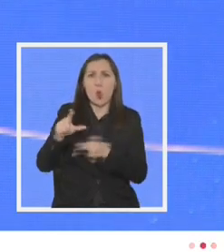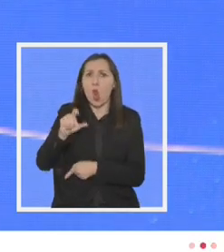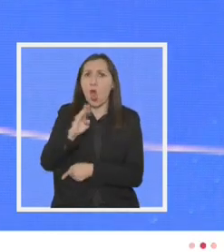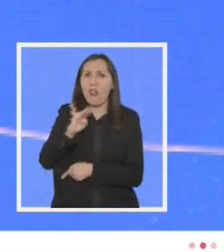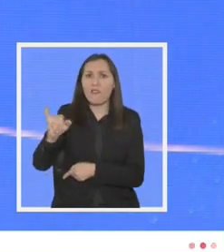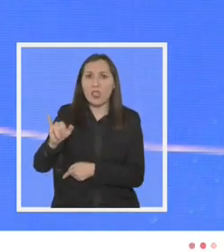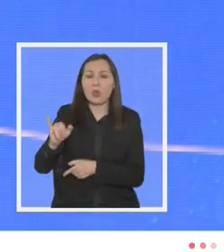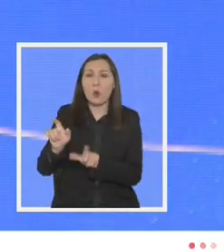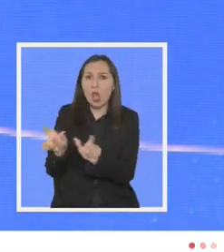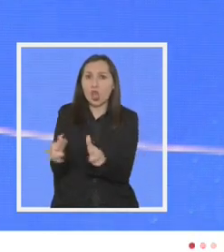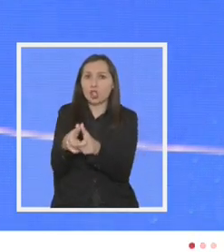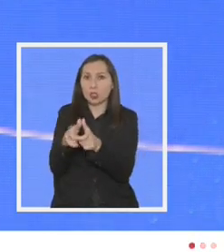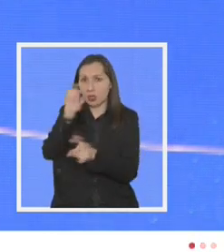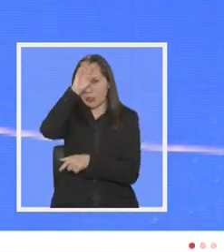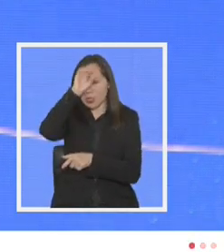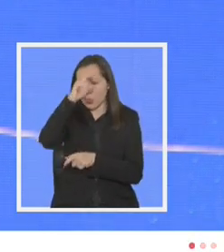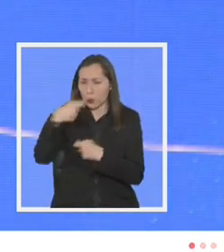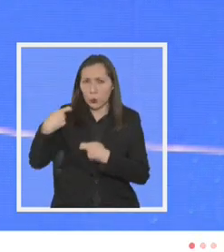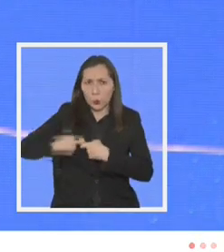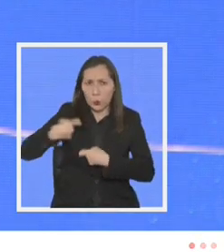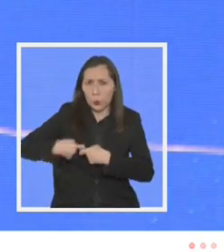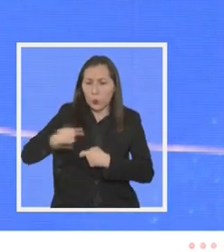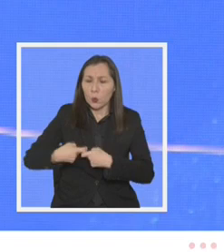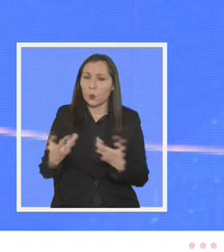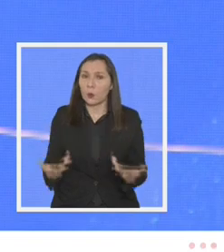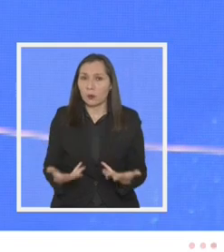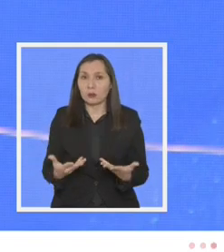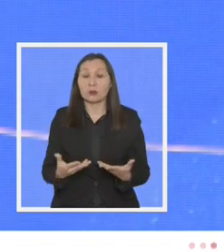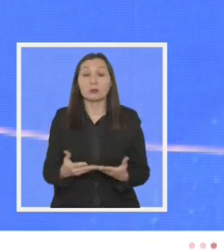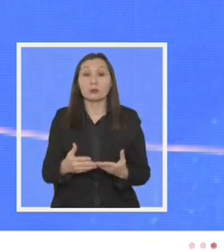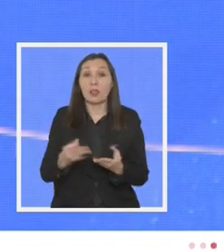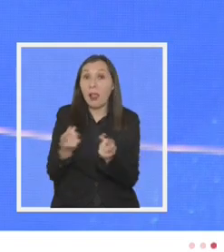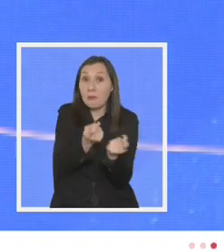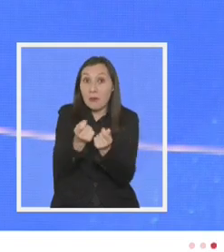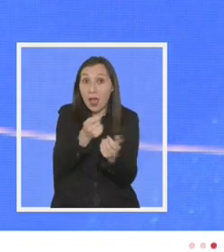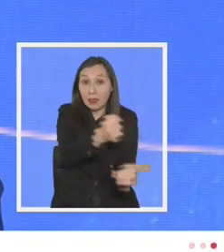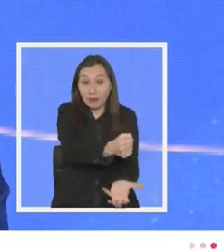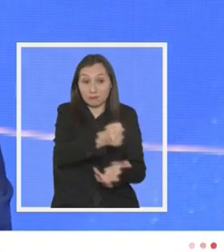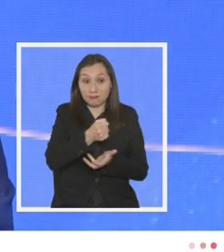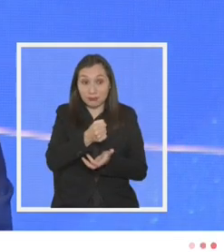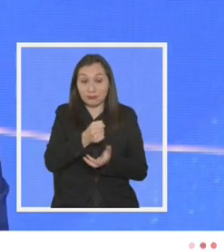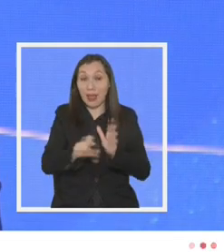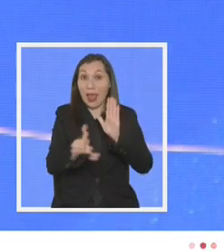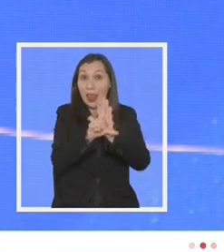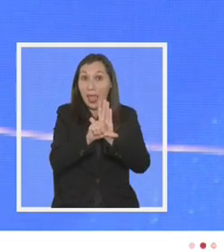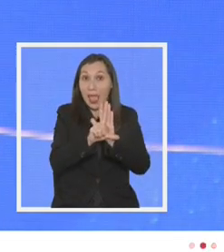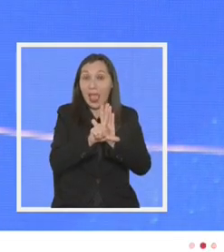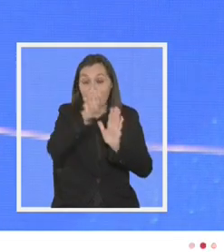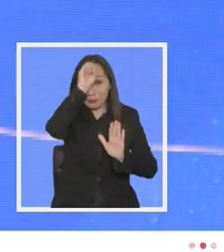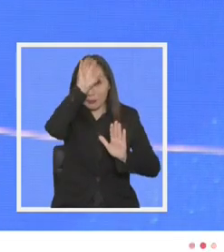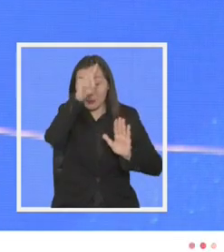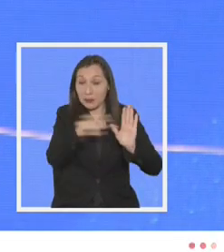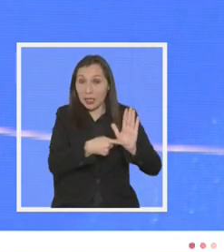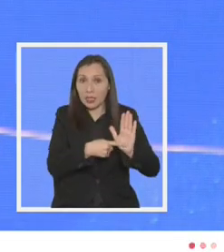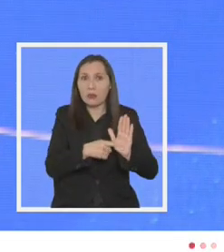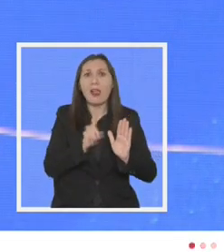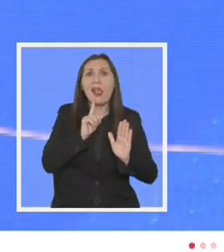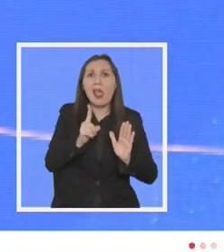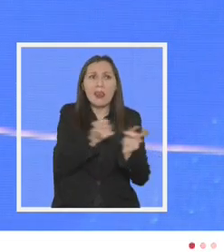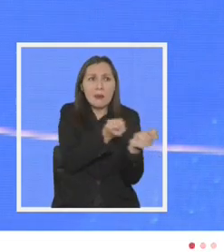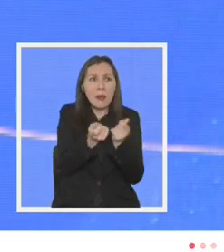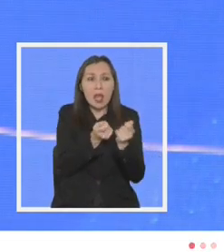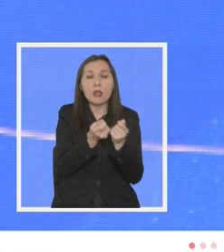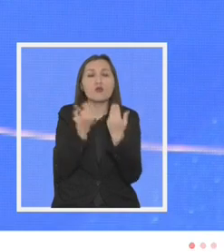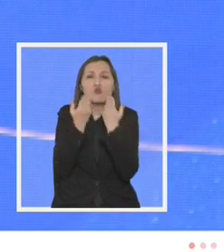del consejo minero los recursos obtenidos de esta ley van a ir como bien saben en beneficio